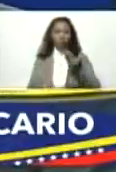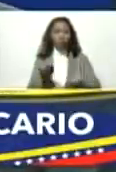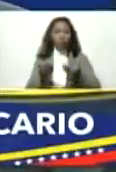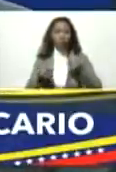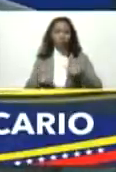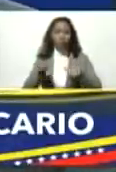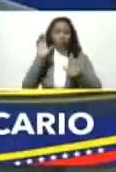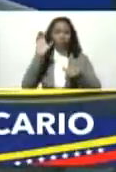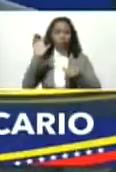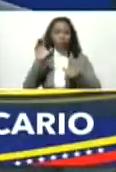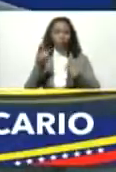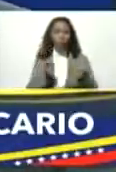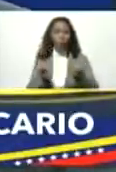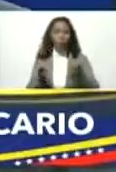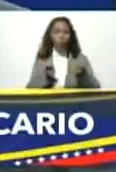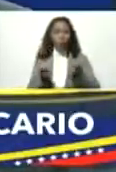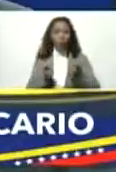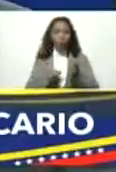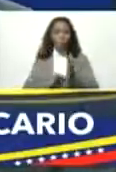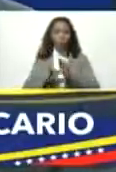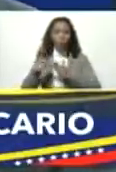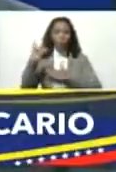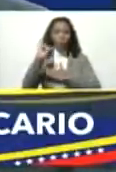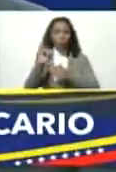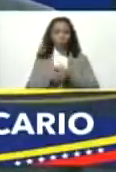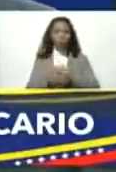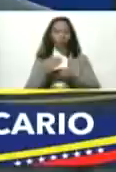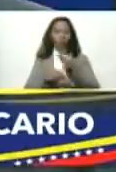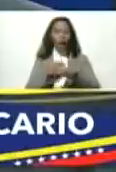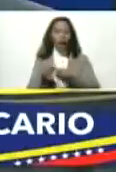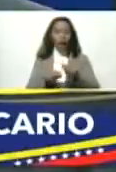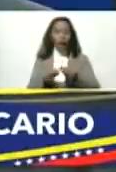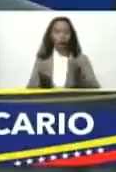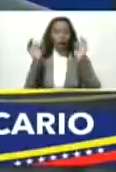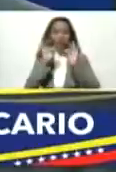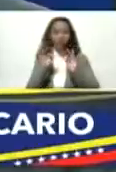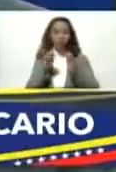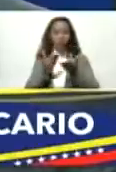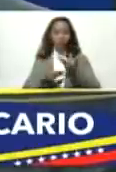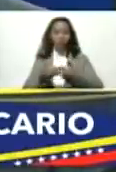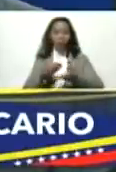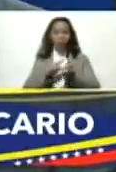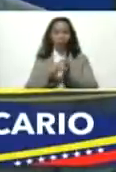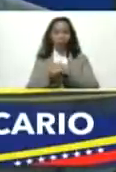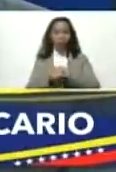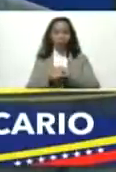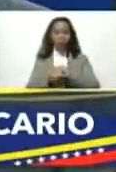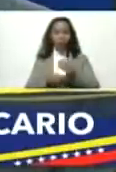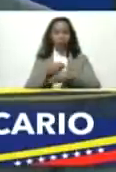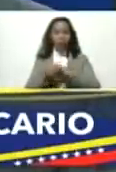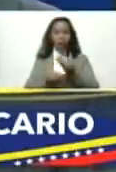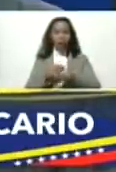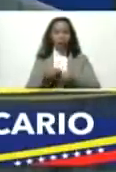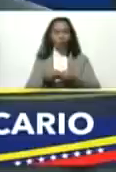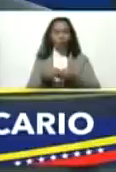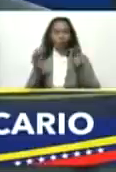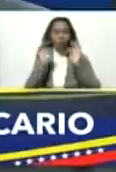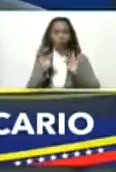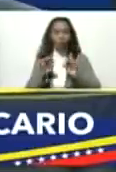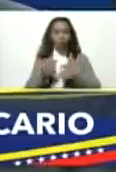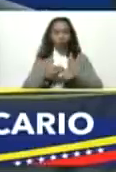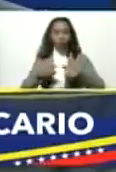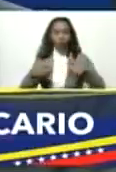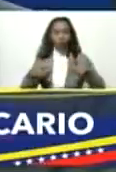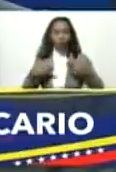se ha controlado la preinflación se ha estabilizado el tipo de cambio se ha retomado la senda del crecimiento